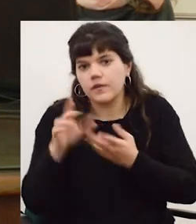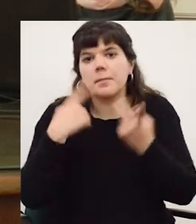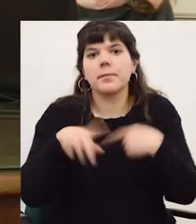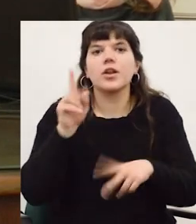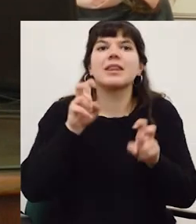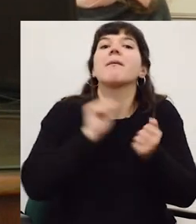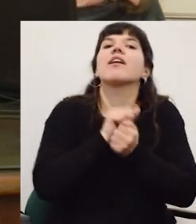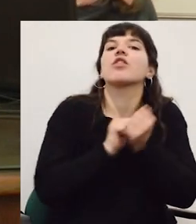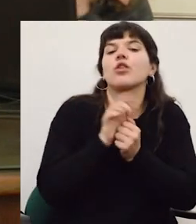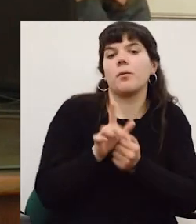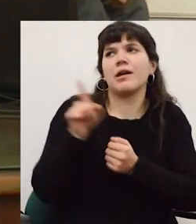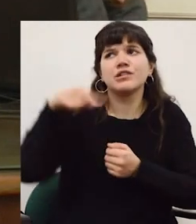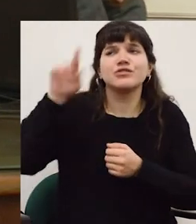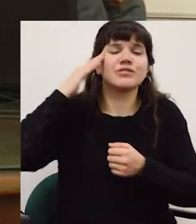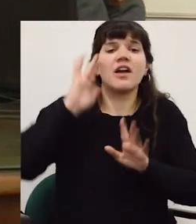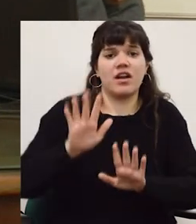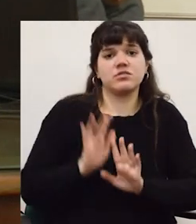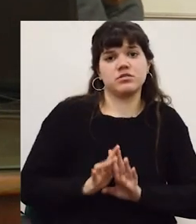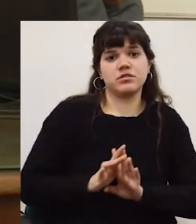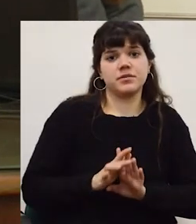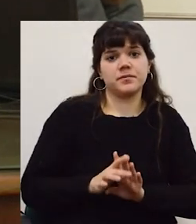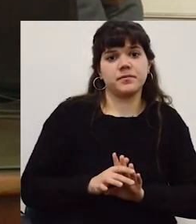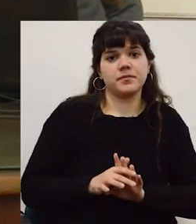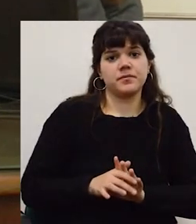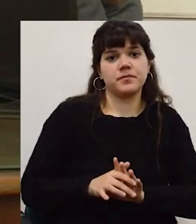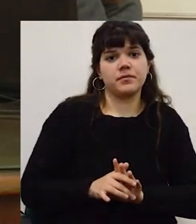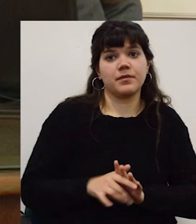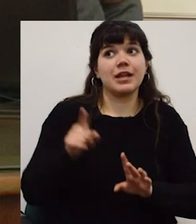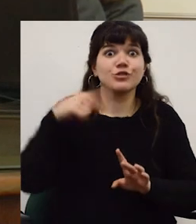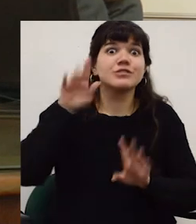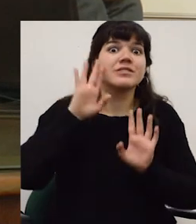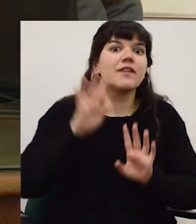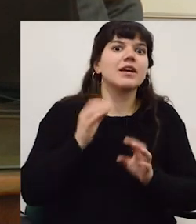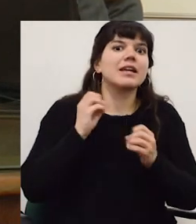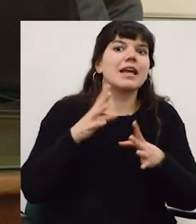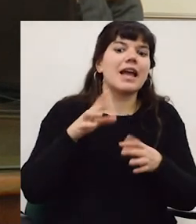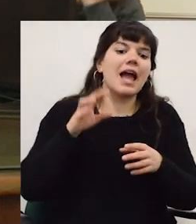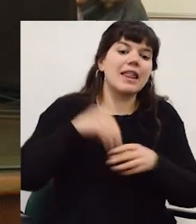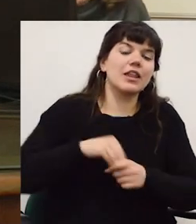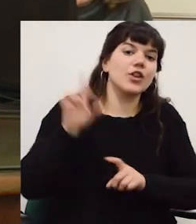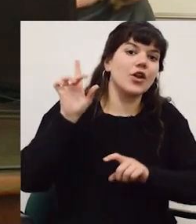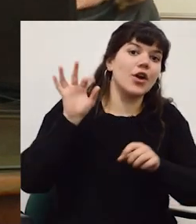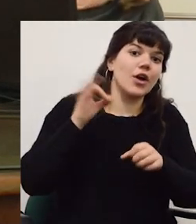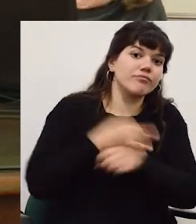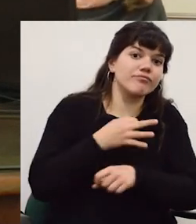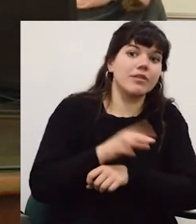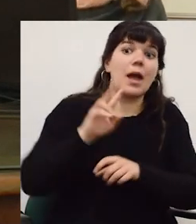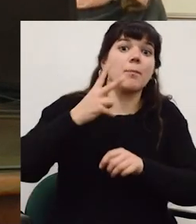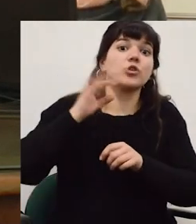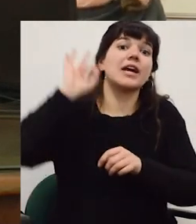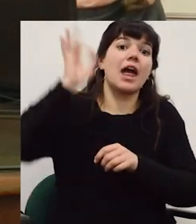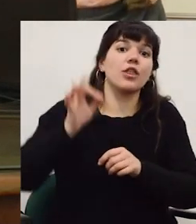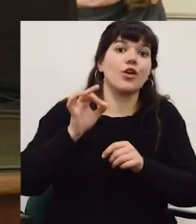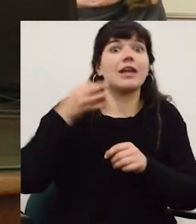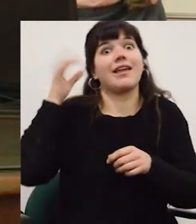lo que pasa que es verdad pero sobra por el idioma ellos son súper conscientes de eso son súper conscientes tan conscientes son